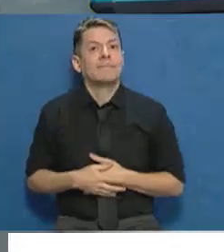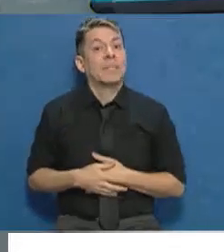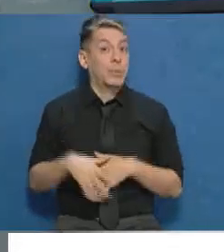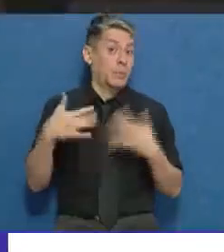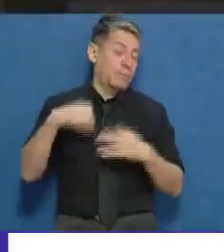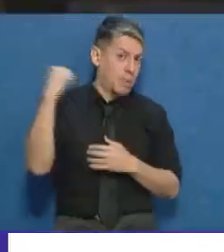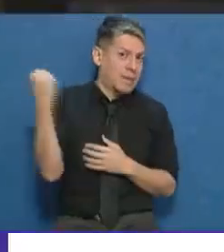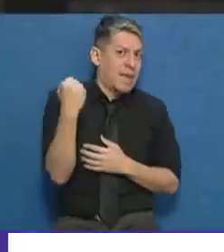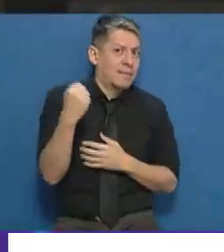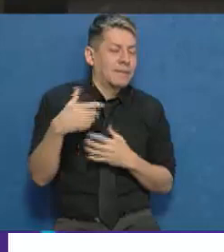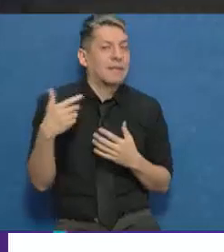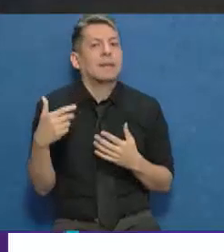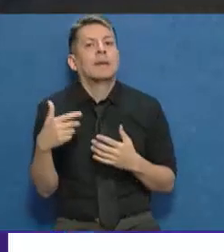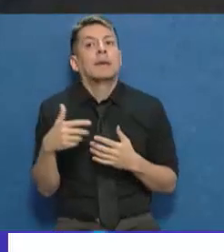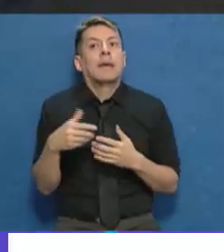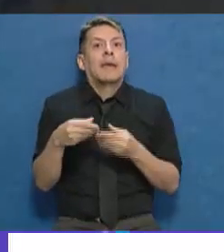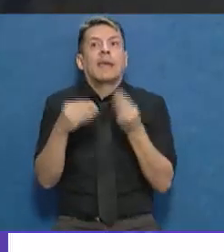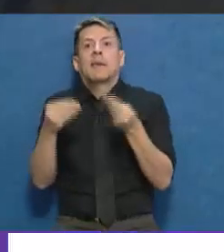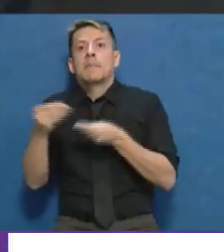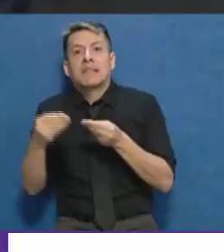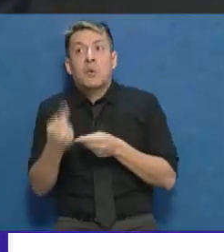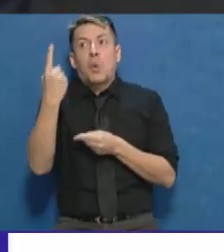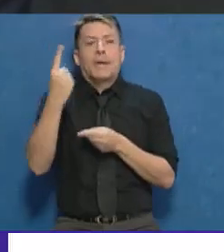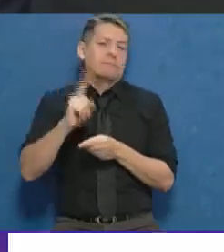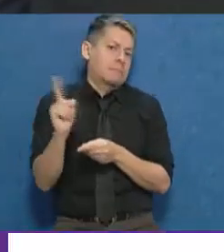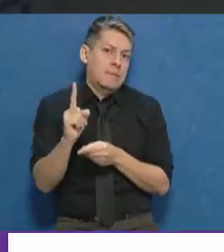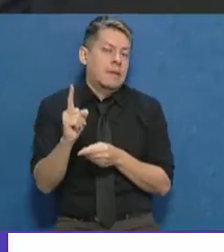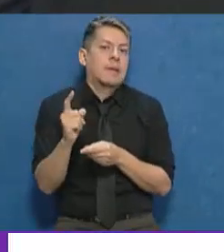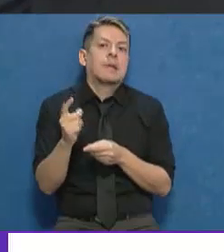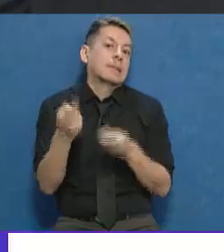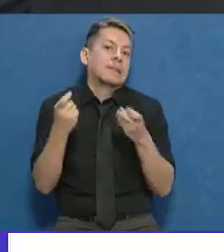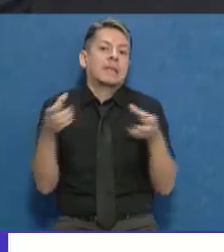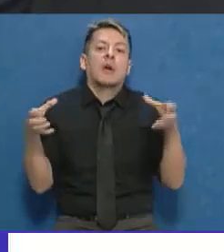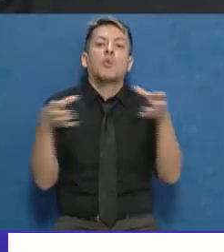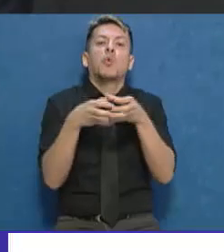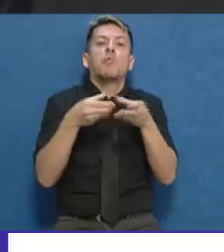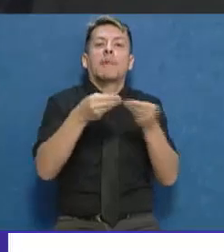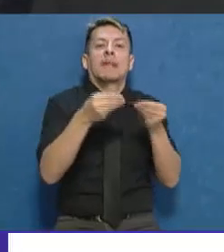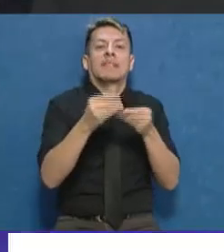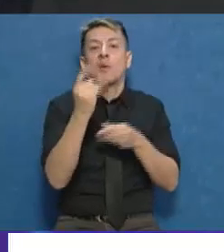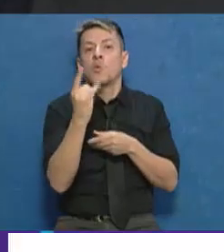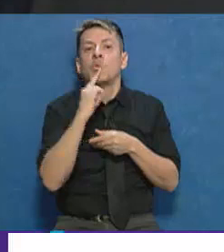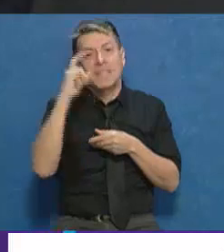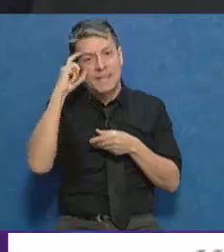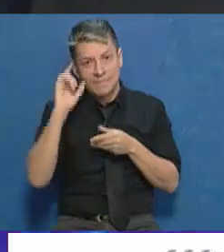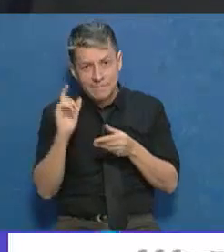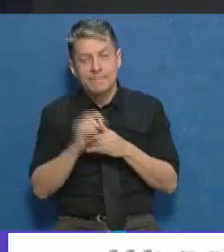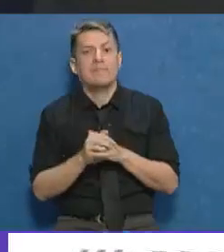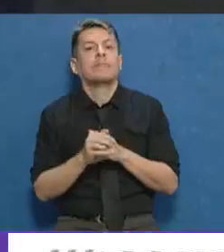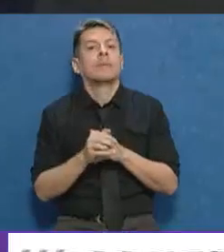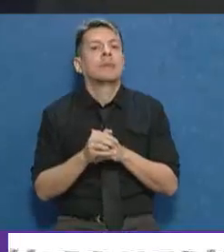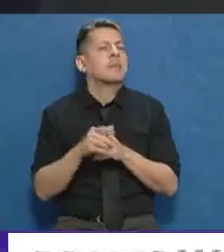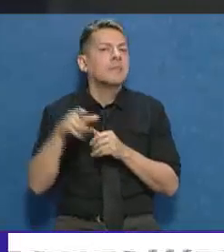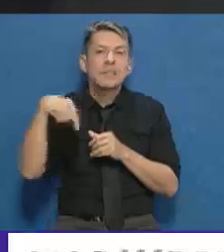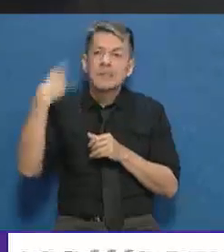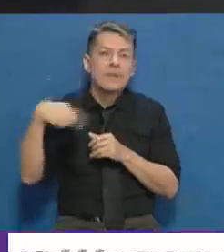importantísimo. O no hay una sola empresa que pueda llevarlo. No, no, Sí o sí tiene que ser una No, no, Una UTE, pero más allá de que se buscó